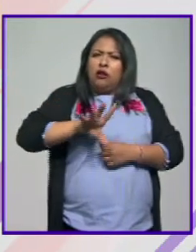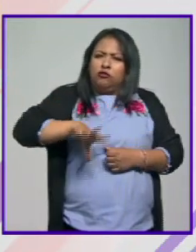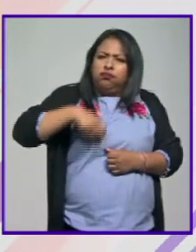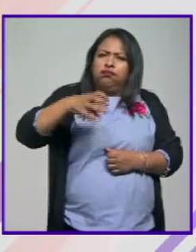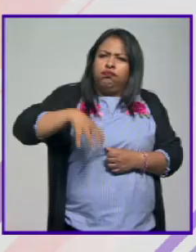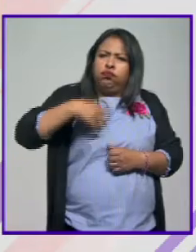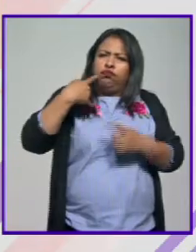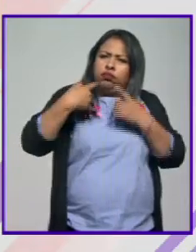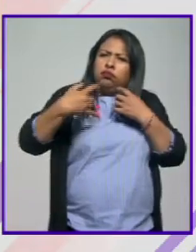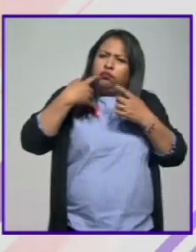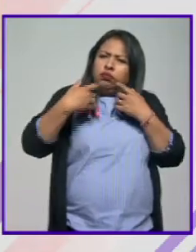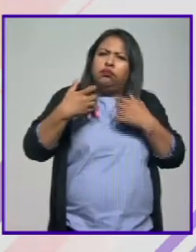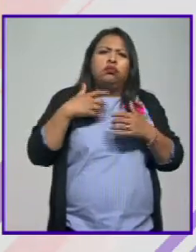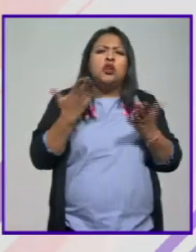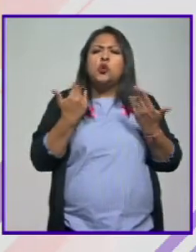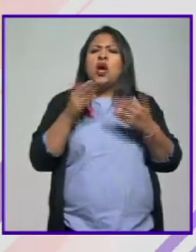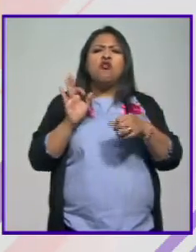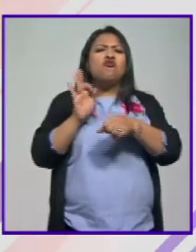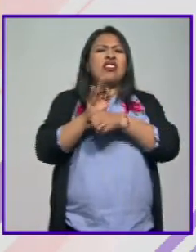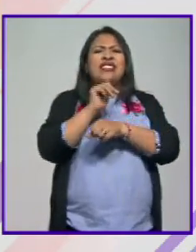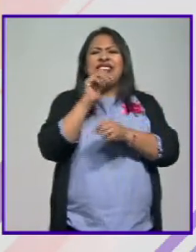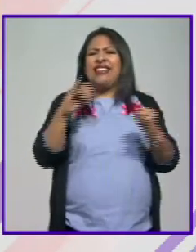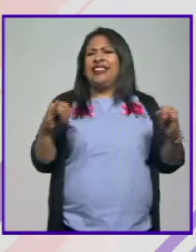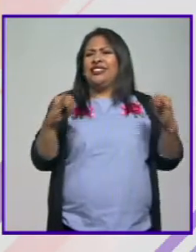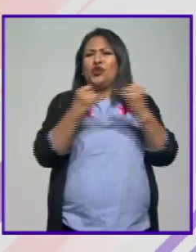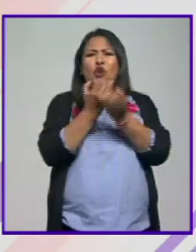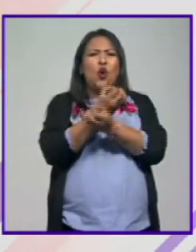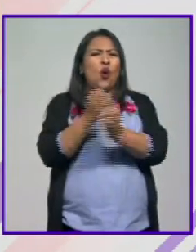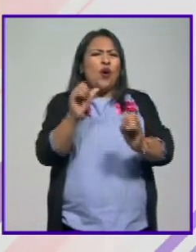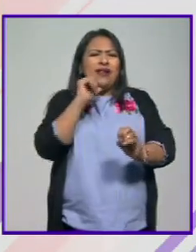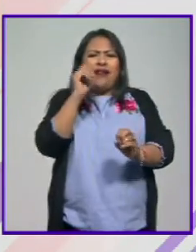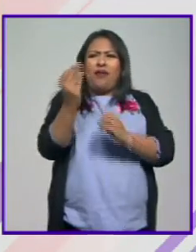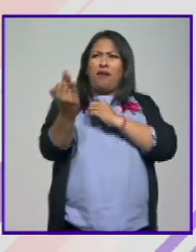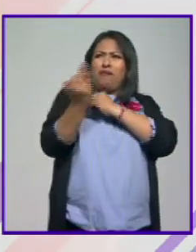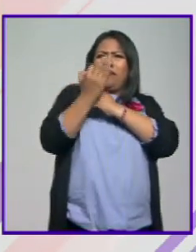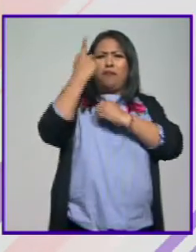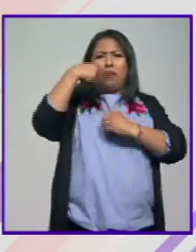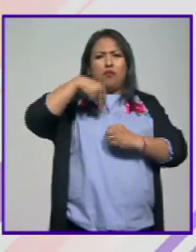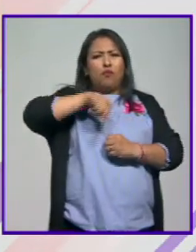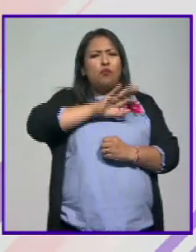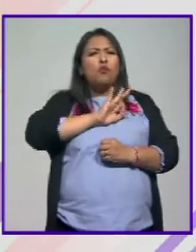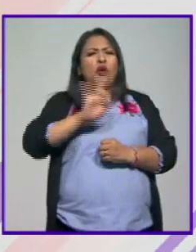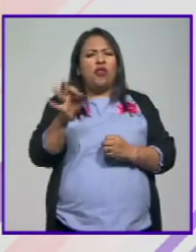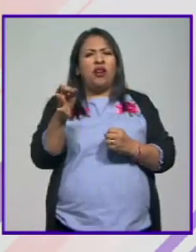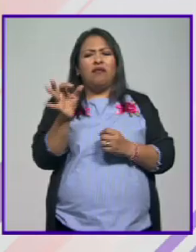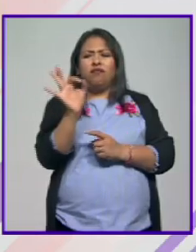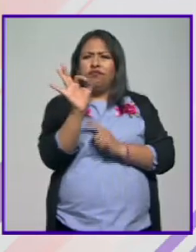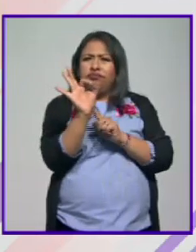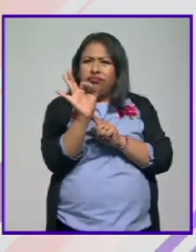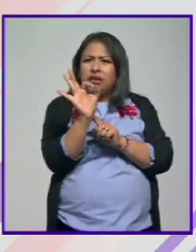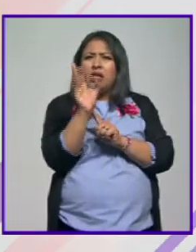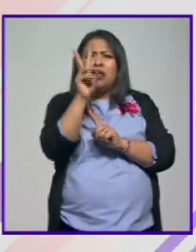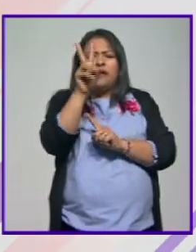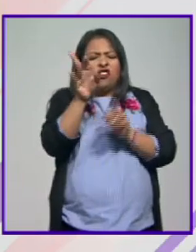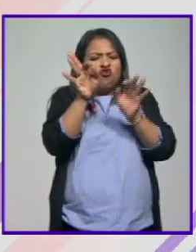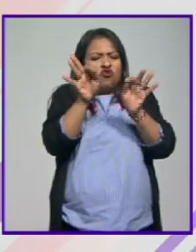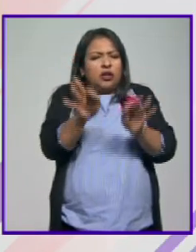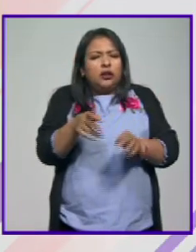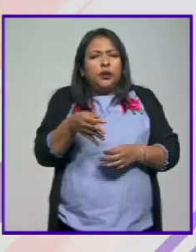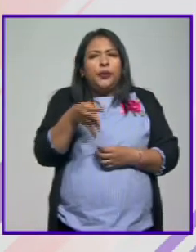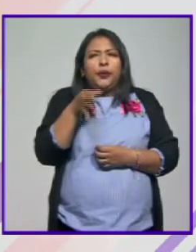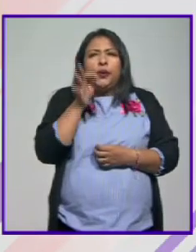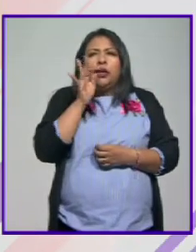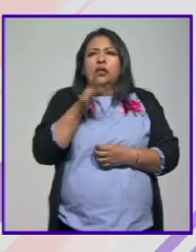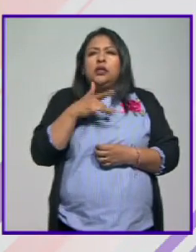sin respaldo de instituciones ni nada para lograr hacer un grano que de verdad te haga sentir